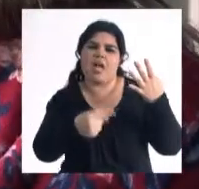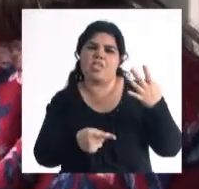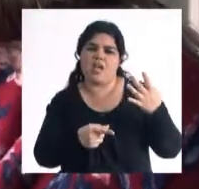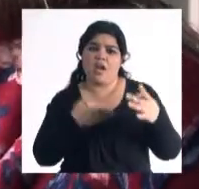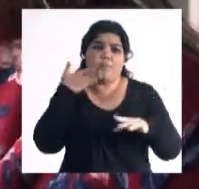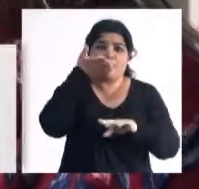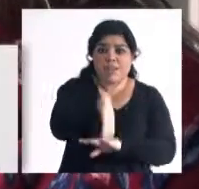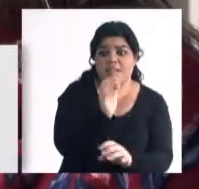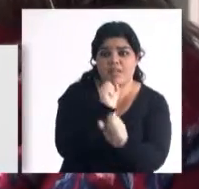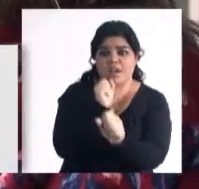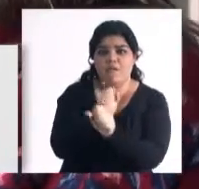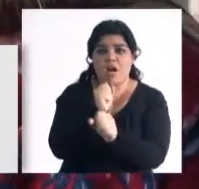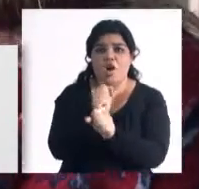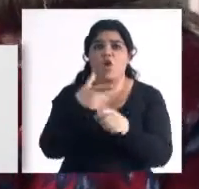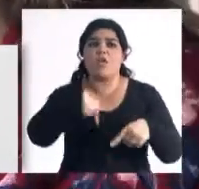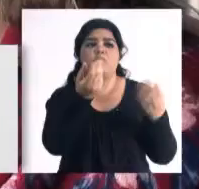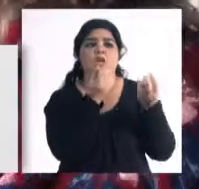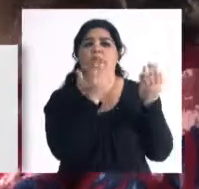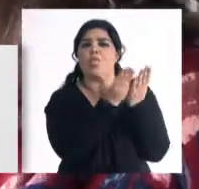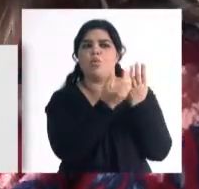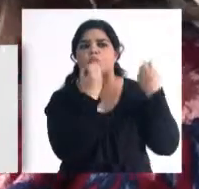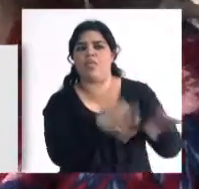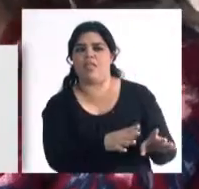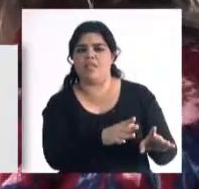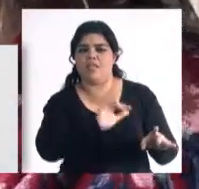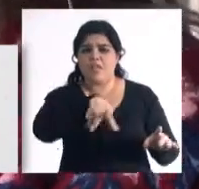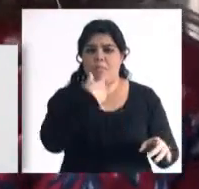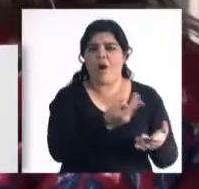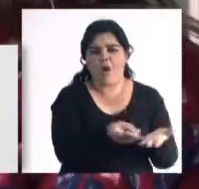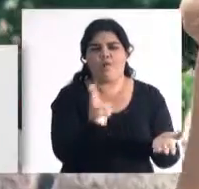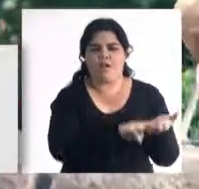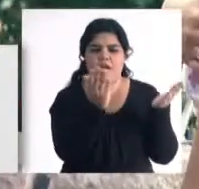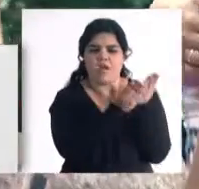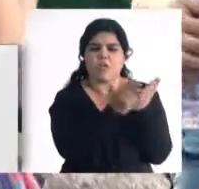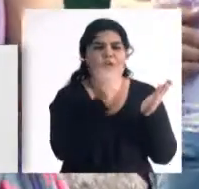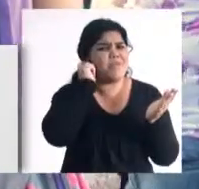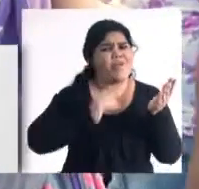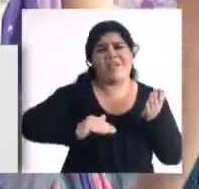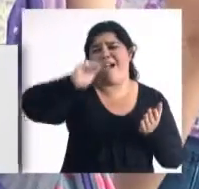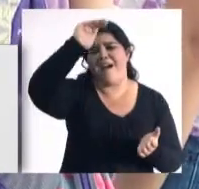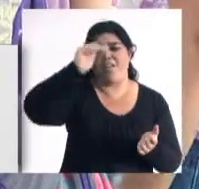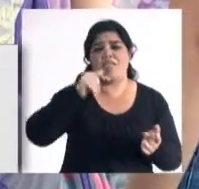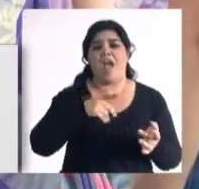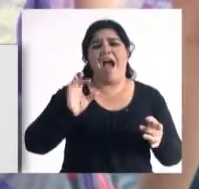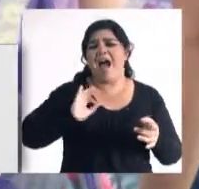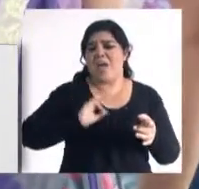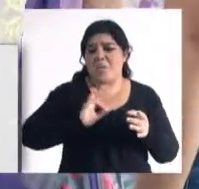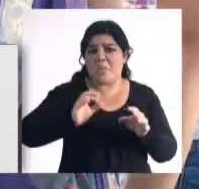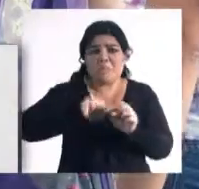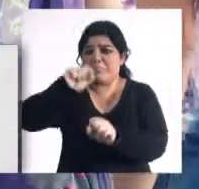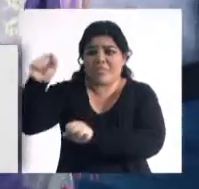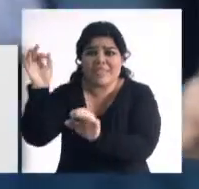mercado laboral y abandonan la carrera. Después la retoman, muchas veces la retoman ya de grande, pero en general quedan muchos años